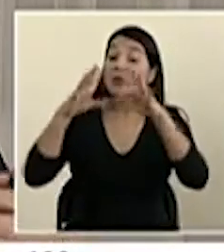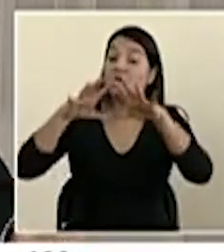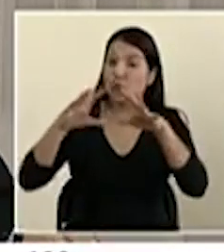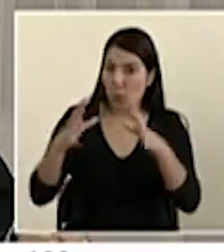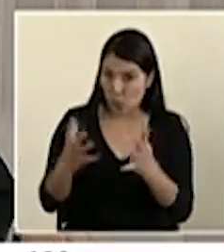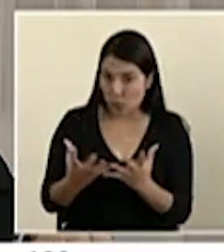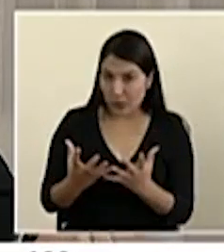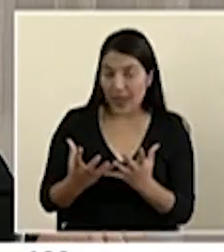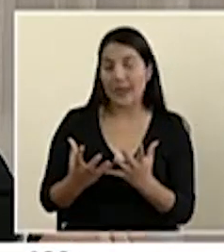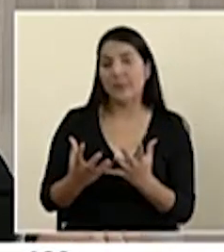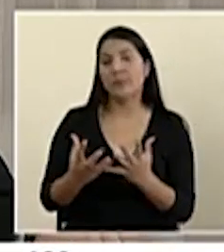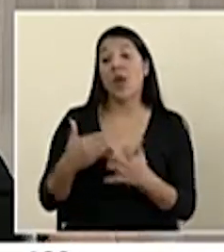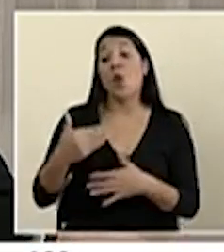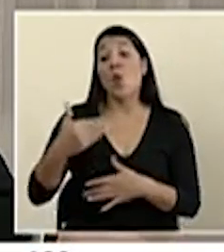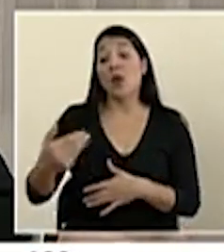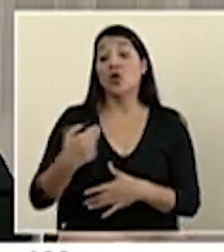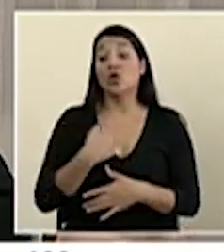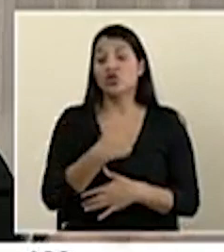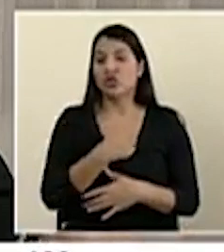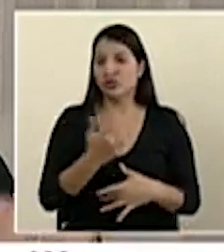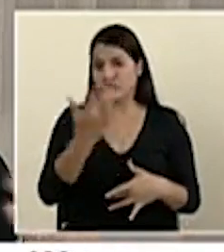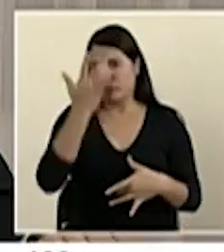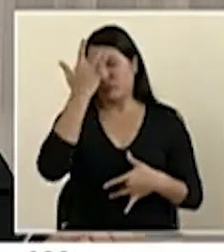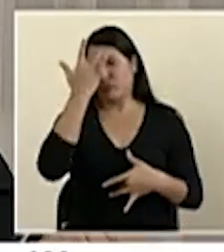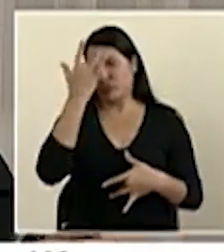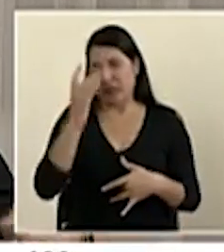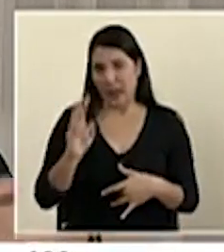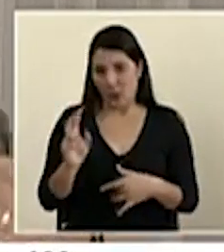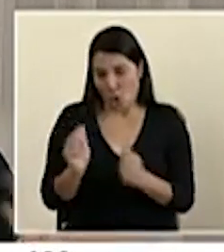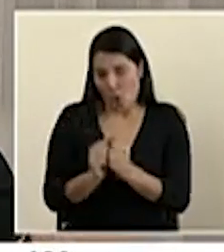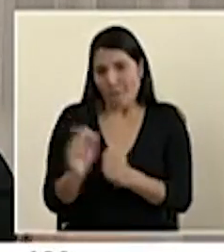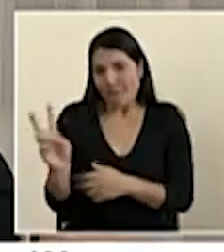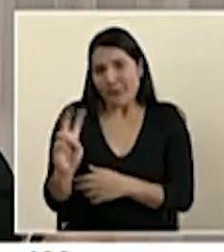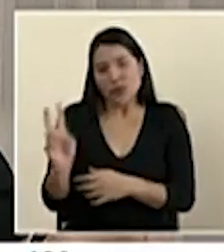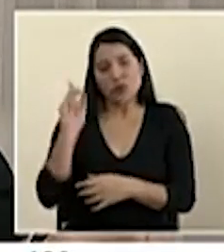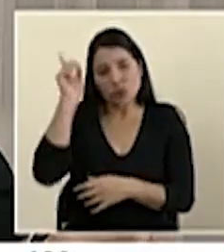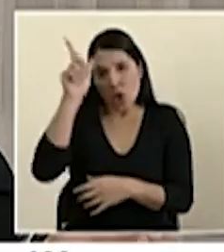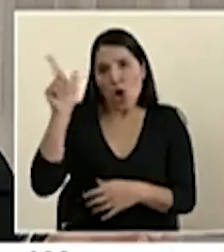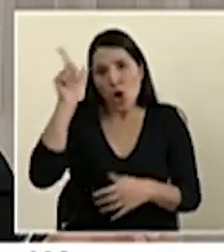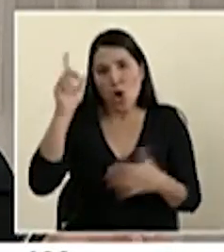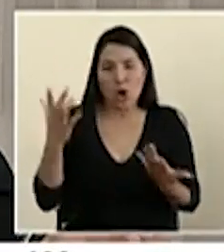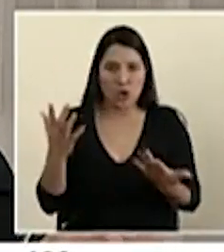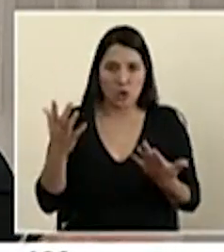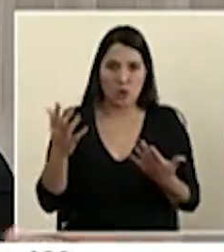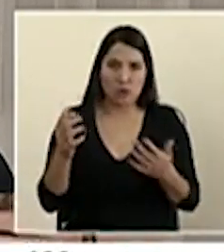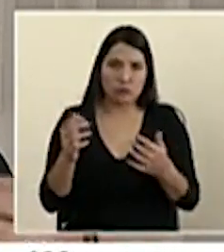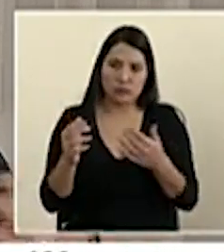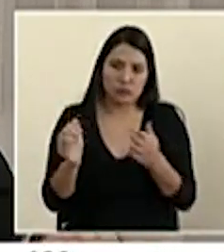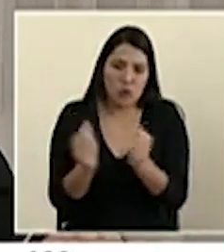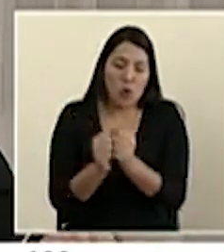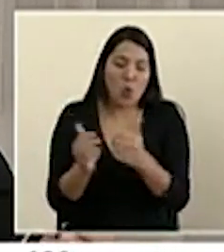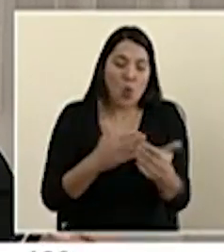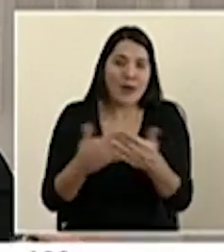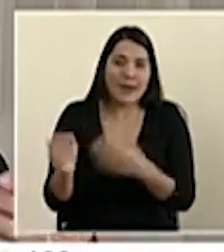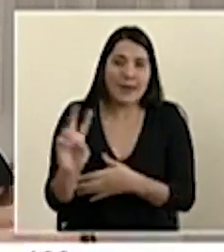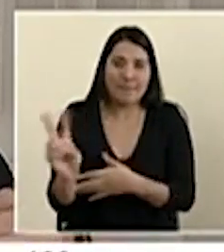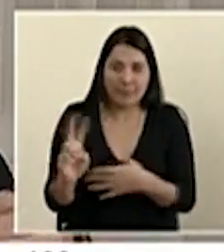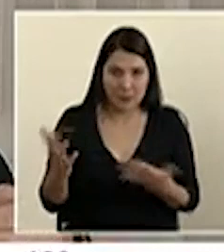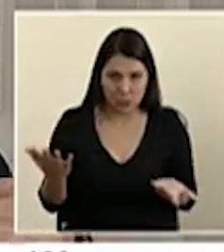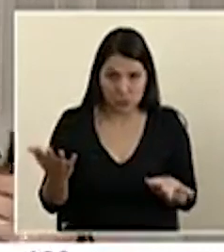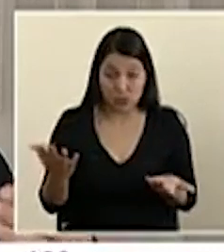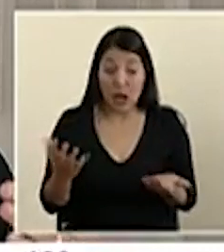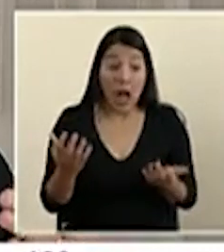levantamiento de anticuerpos cuando uno se expone al virus es lógico, es normal. Eso ocurre ante cualquier virus. No hay ninguna